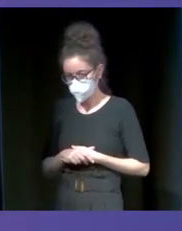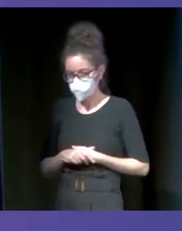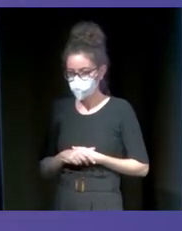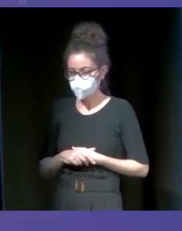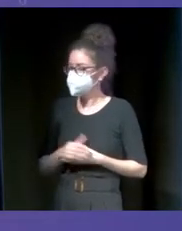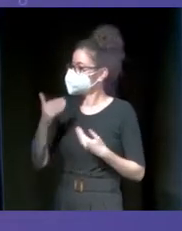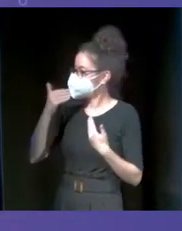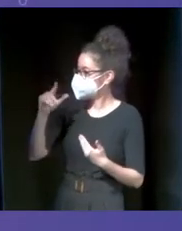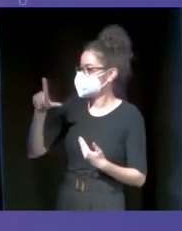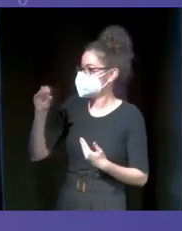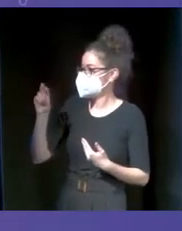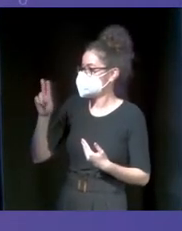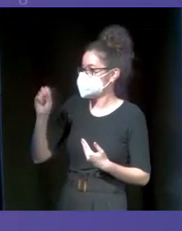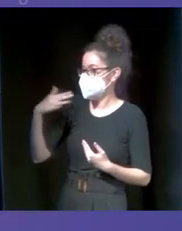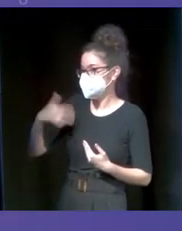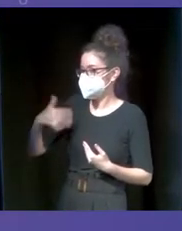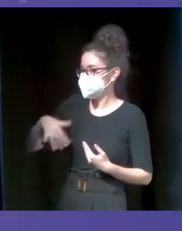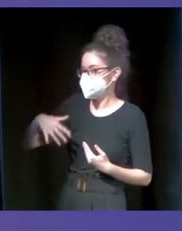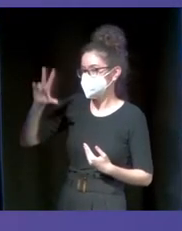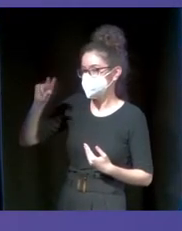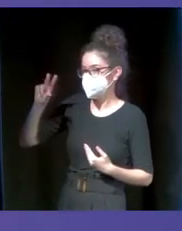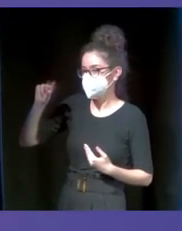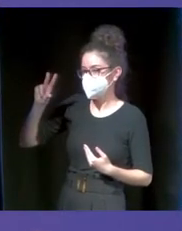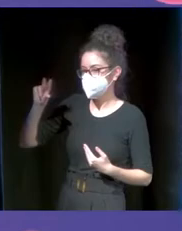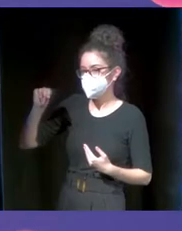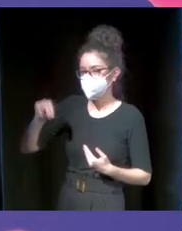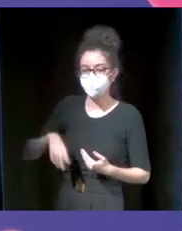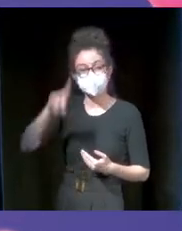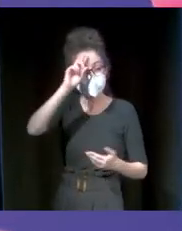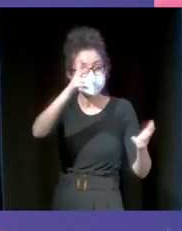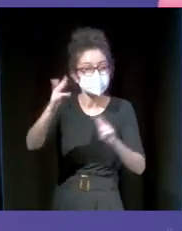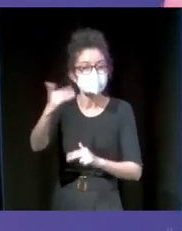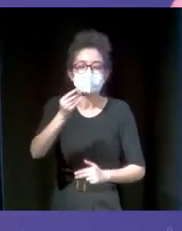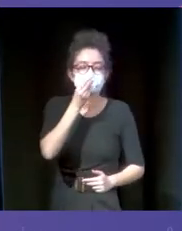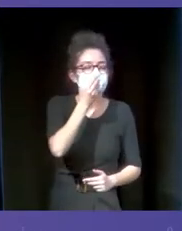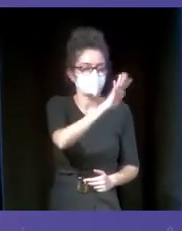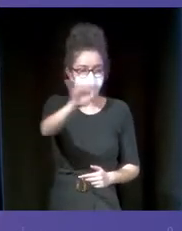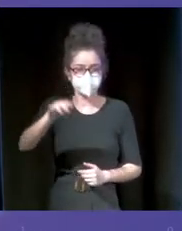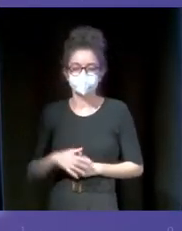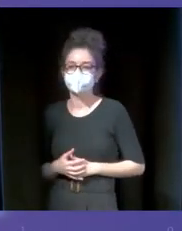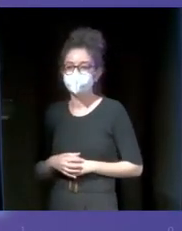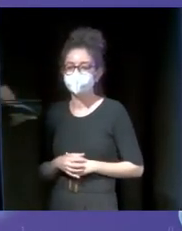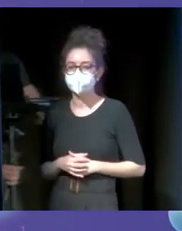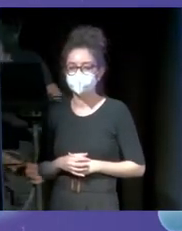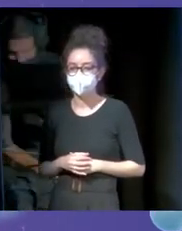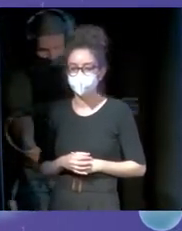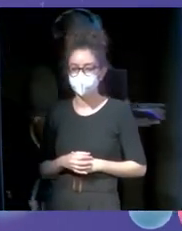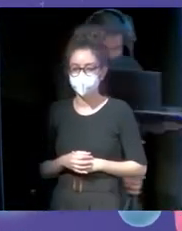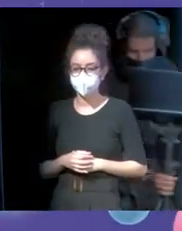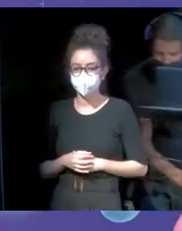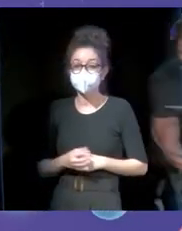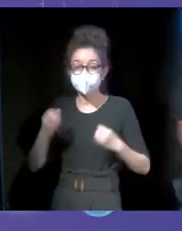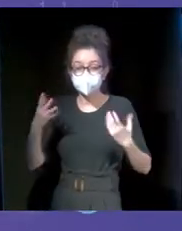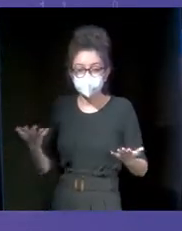Muchísimas gracias Lorena, ha sido una pasada. Mira, tenemos a todos los chicos, no son de estar sentados, pero un beso para todos vosotros, reyes. Bueno, hemos